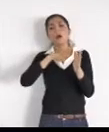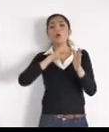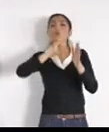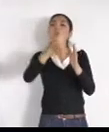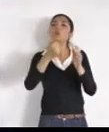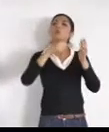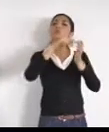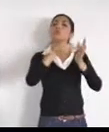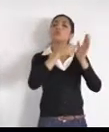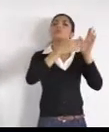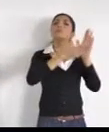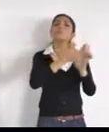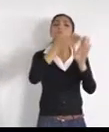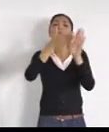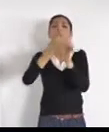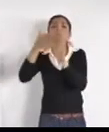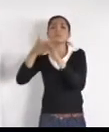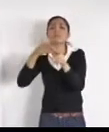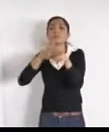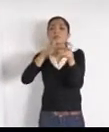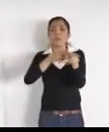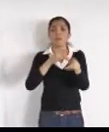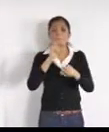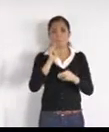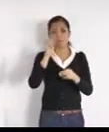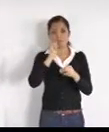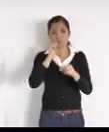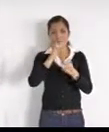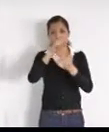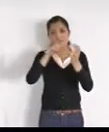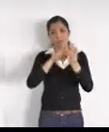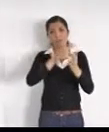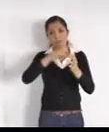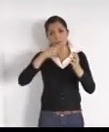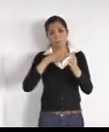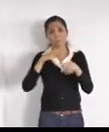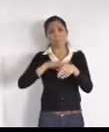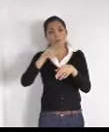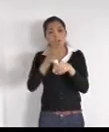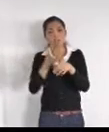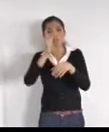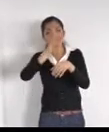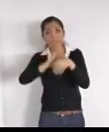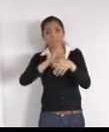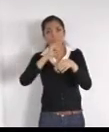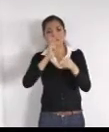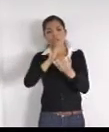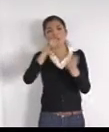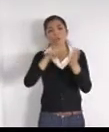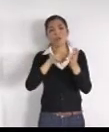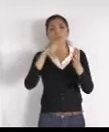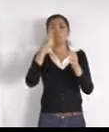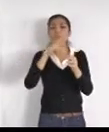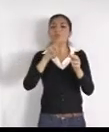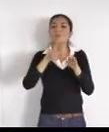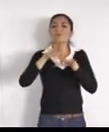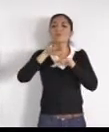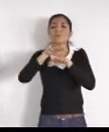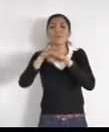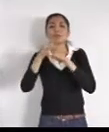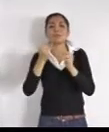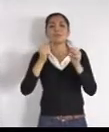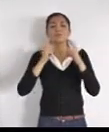y todavía más permisos, y no analicen la problemática del tráfico y seguridad, pero en fin, no podemos con el gobierno, los que tienen la última palabra es el gobierno,